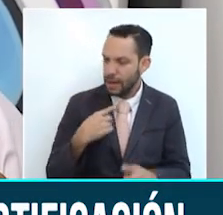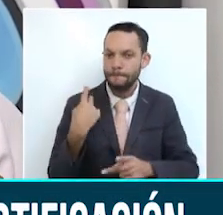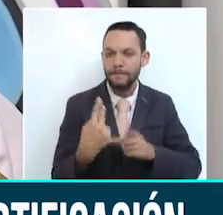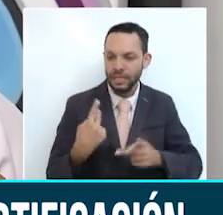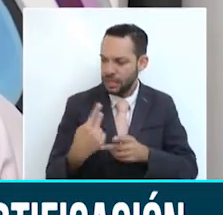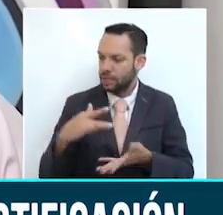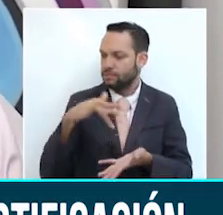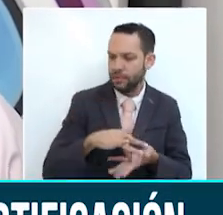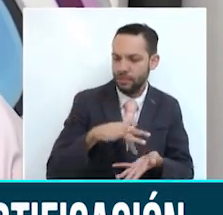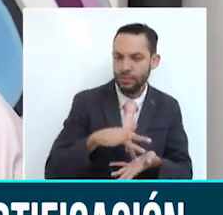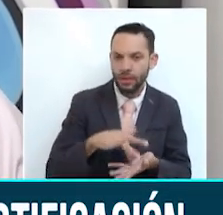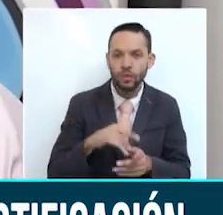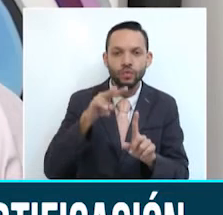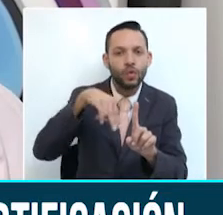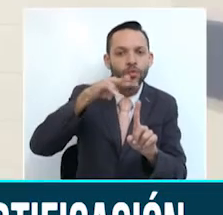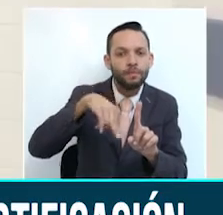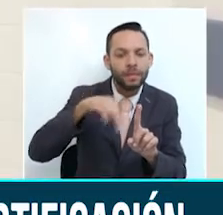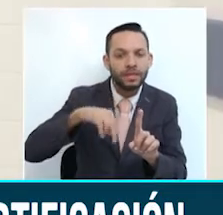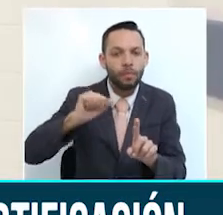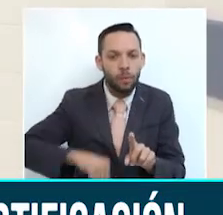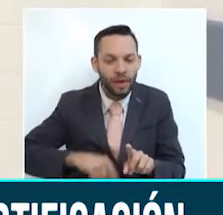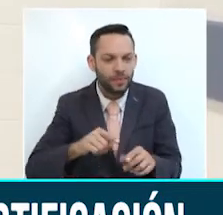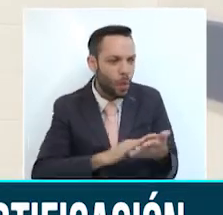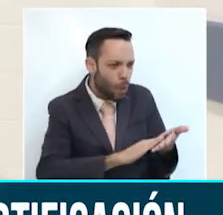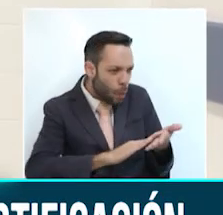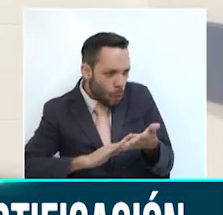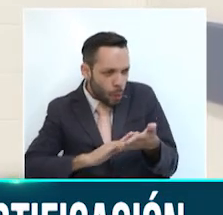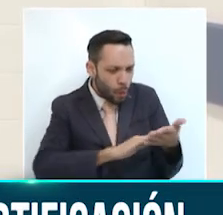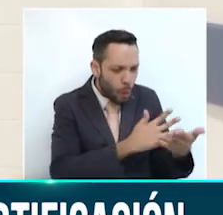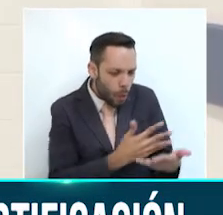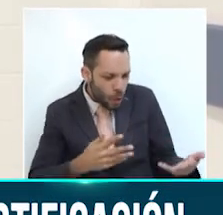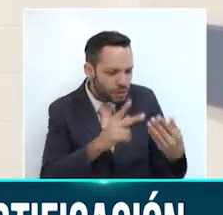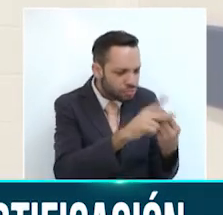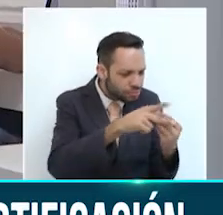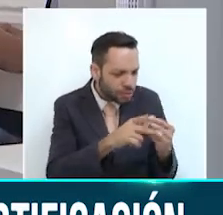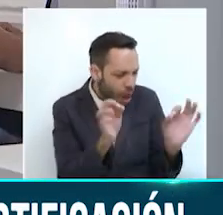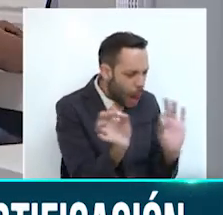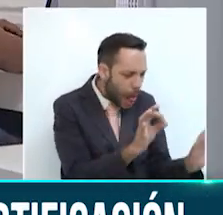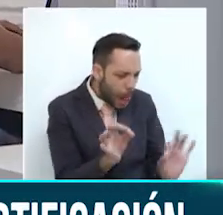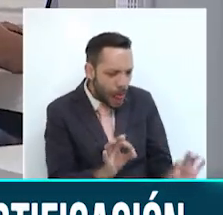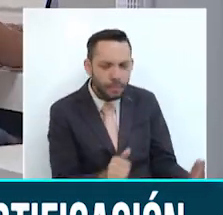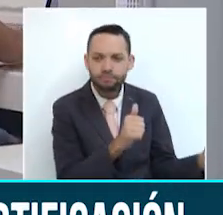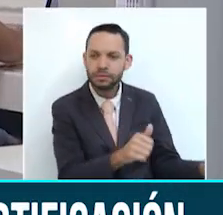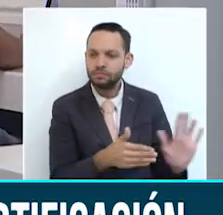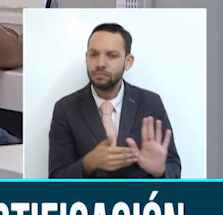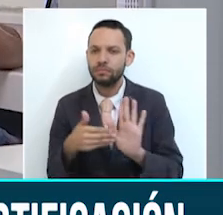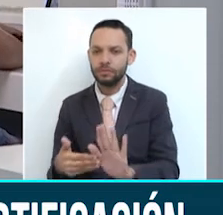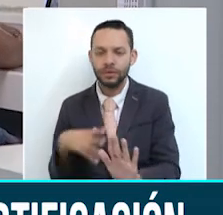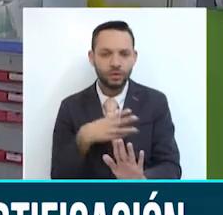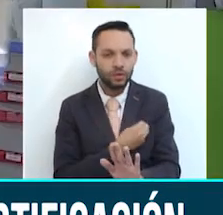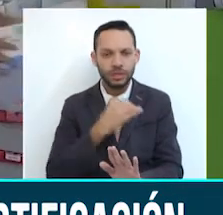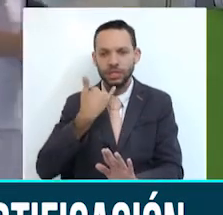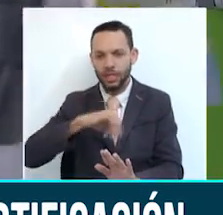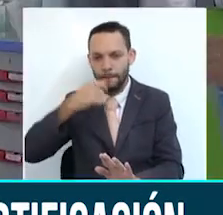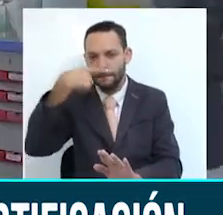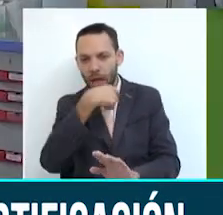Estamos a escasos dos meses de depurar cosas, de mejorar algunas cosas. Creemos que hemos hecho parte de la tarea. Esta es